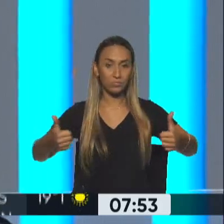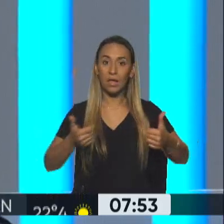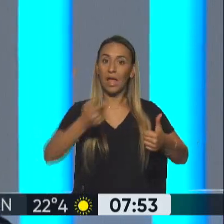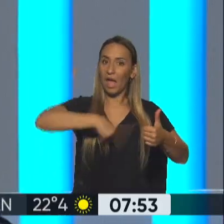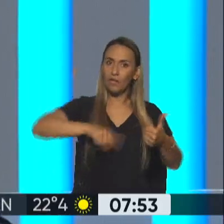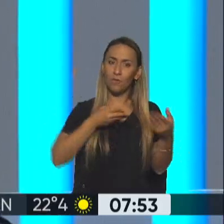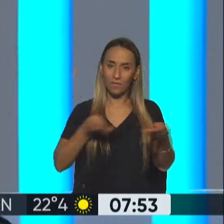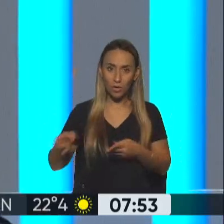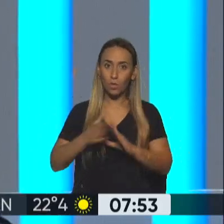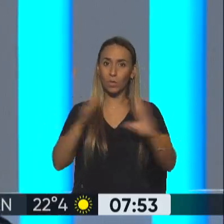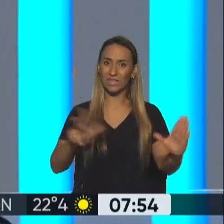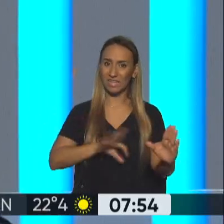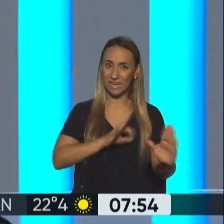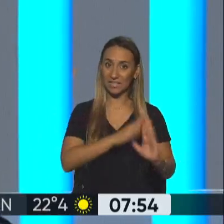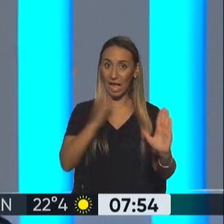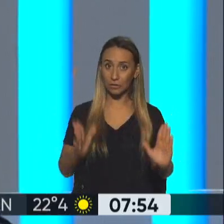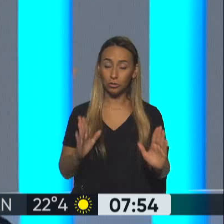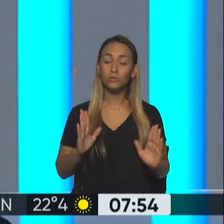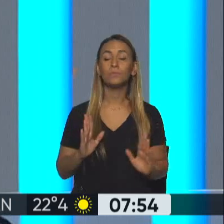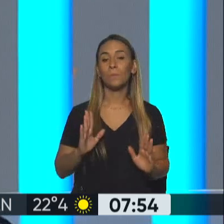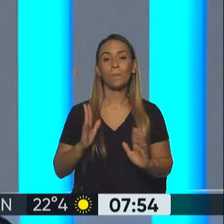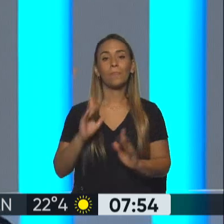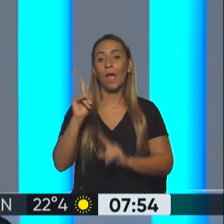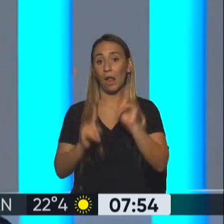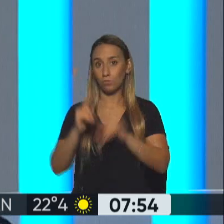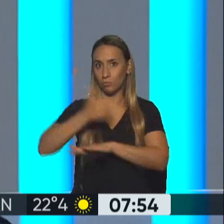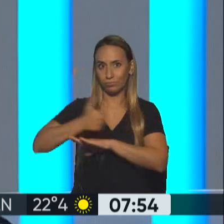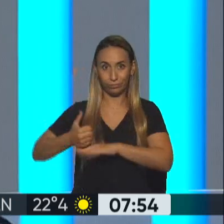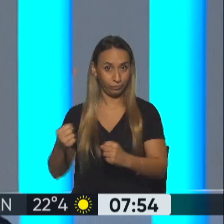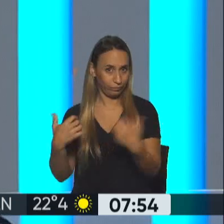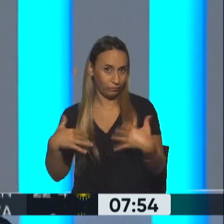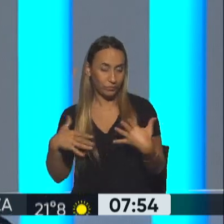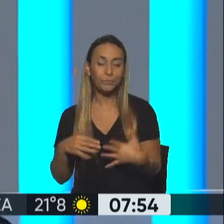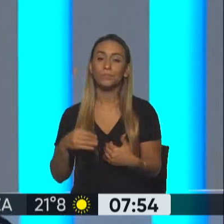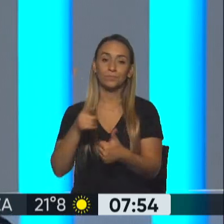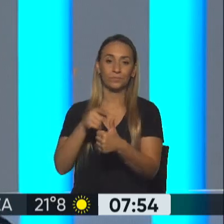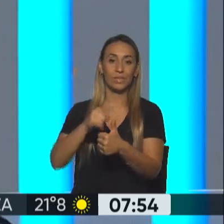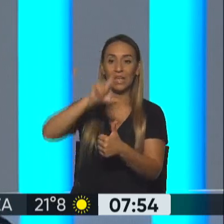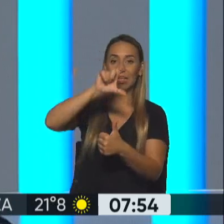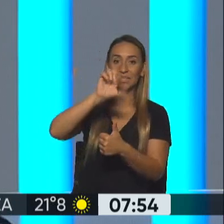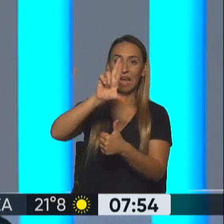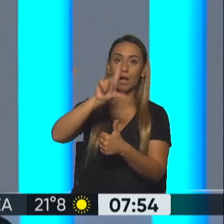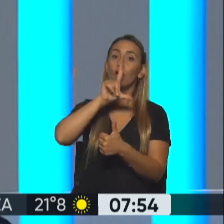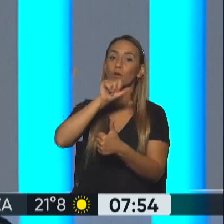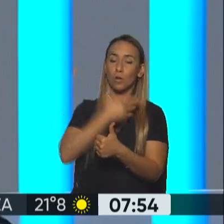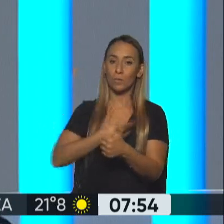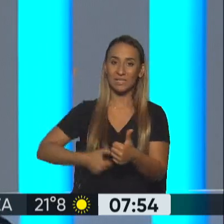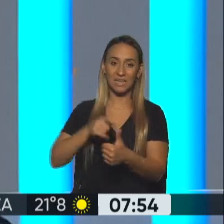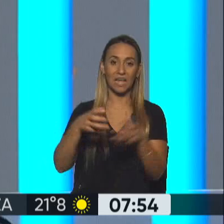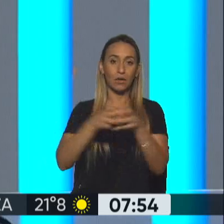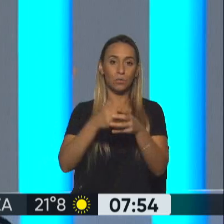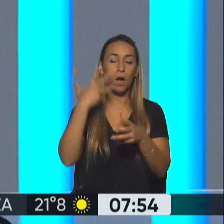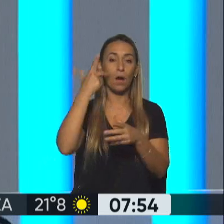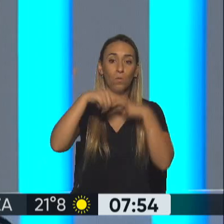en estos tres años de gestión. Decías, con algunas presencias muy contundentes. Veíamos a Estela de Carlotto, Presidenta de Abuelas de Plaza de Mayo,